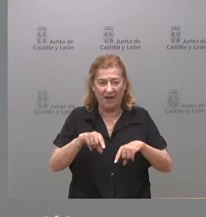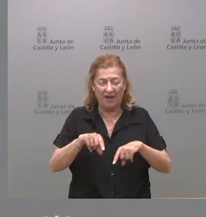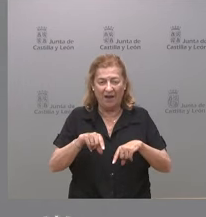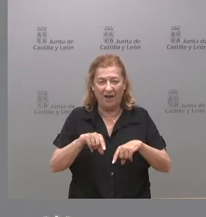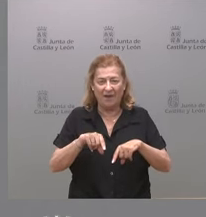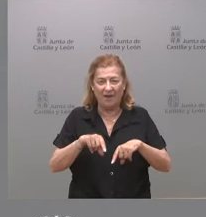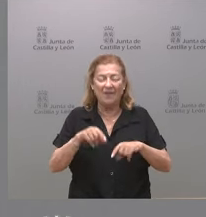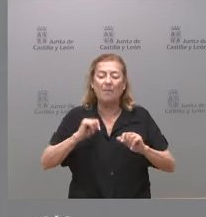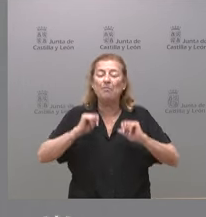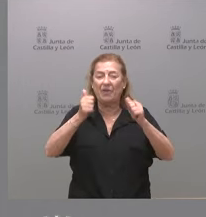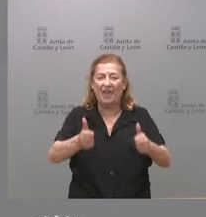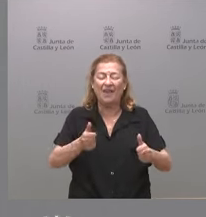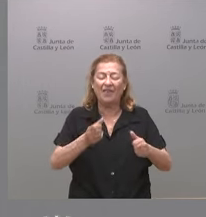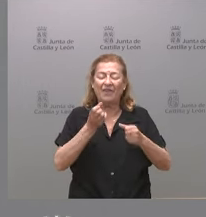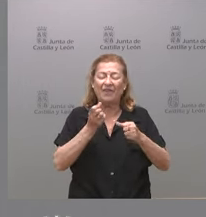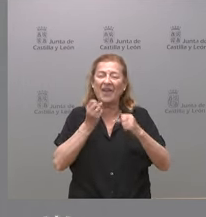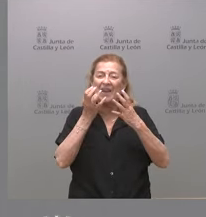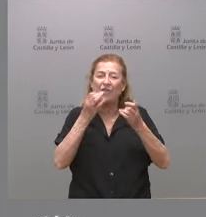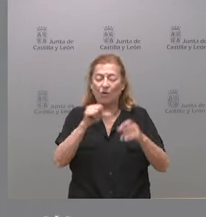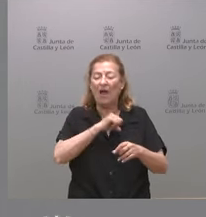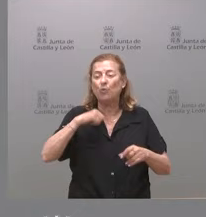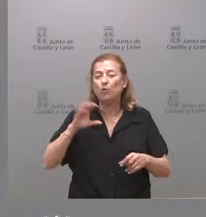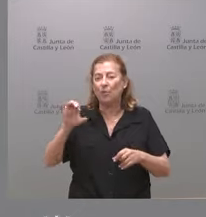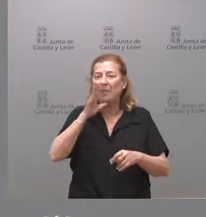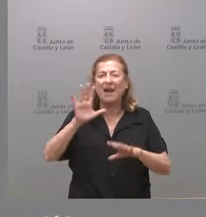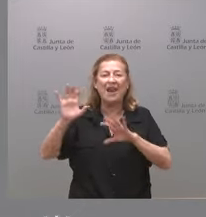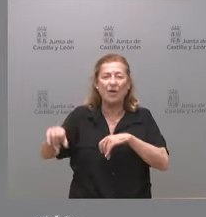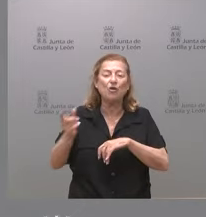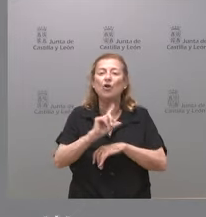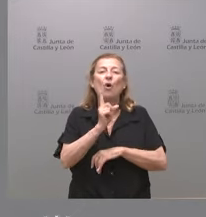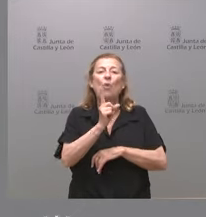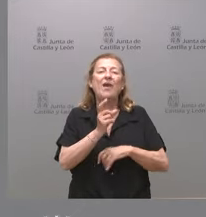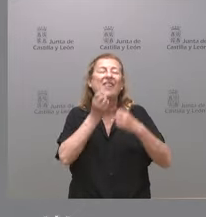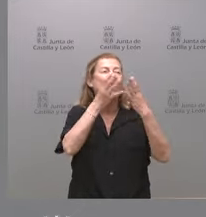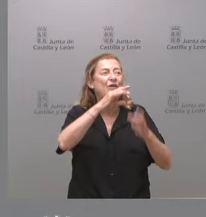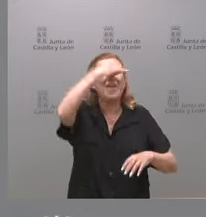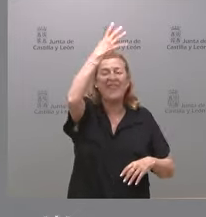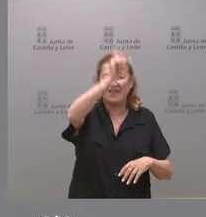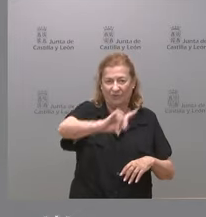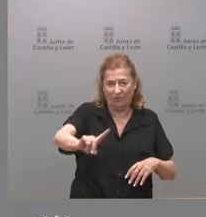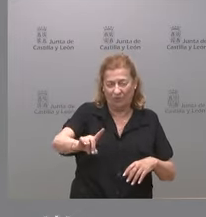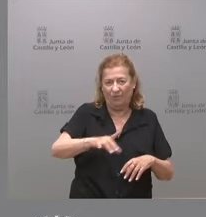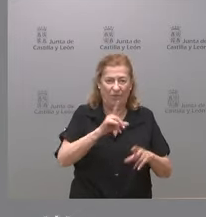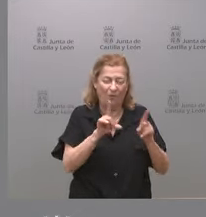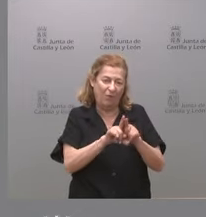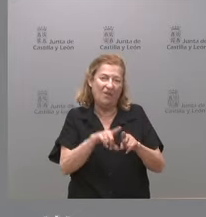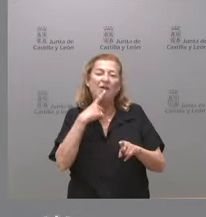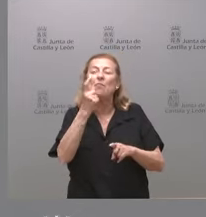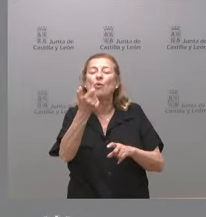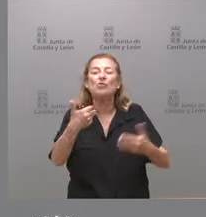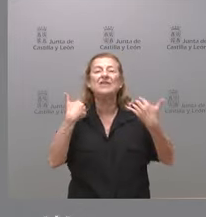del inicio de la declaración de la autonomía para León y no sólo una declaración de intenciones en fuegos de artificio los llamó